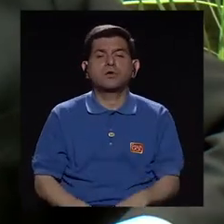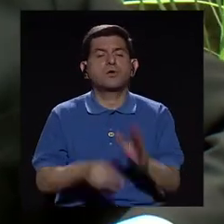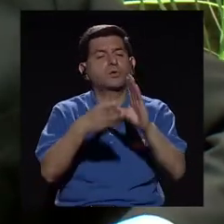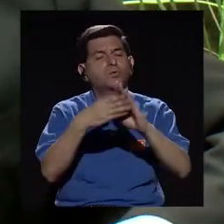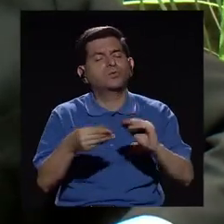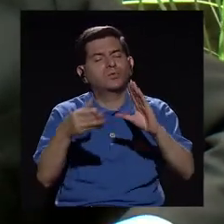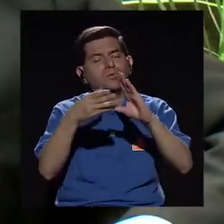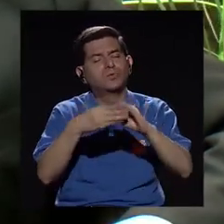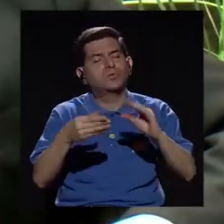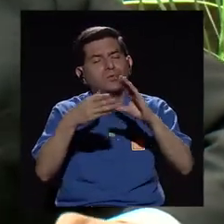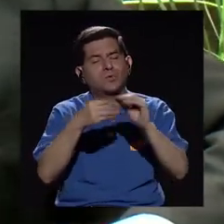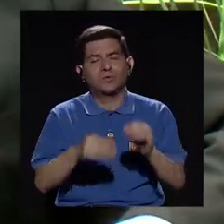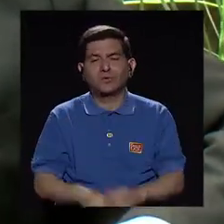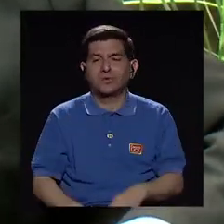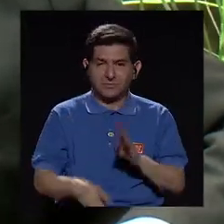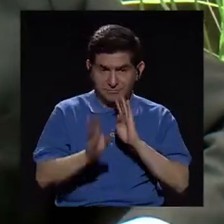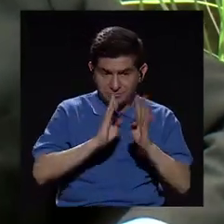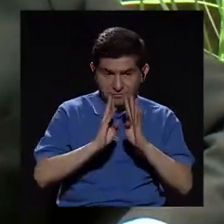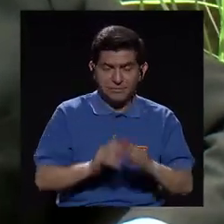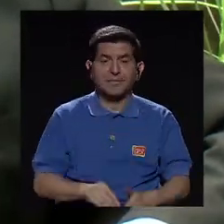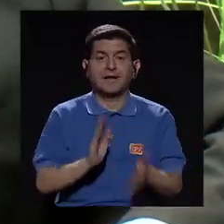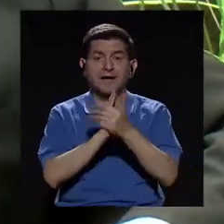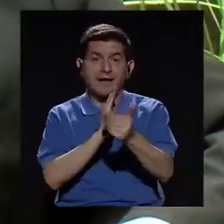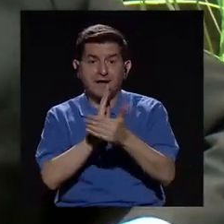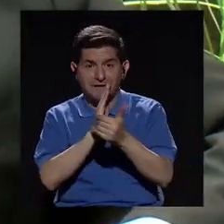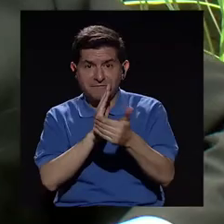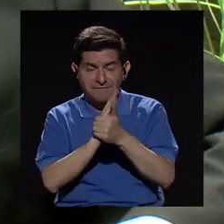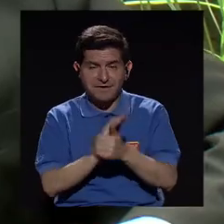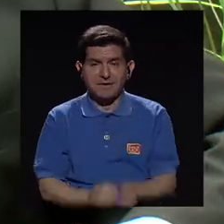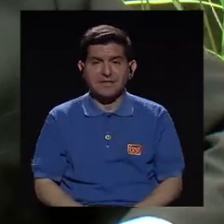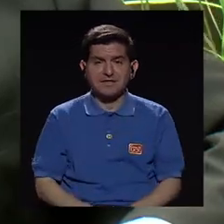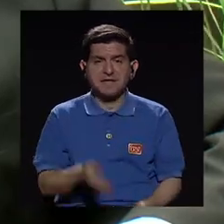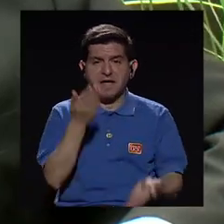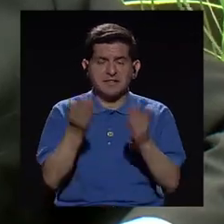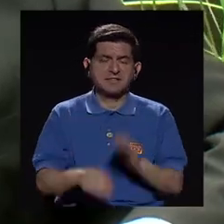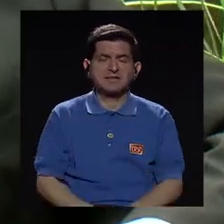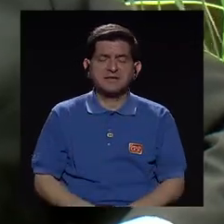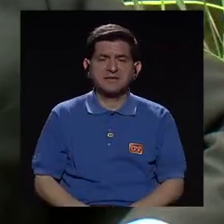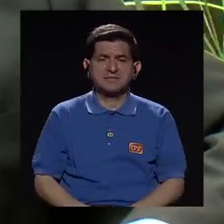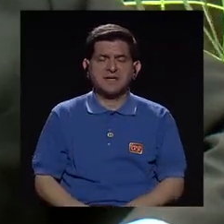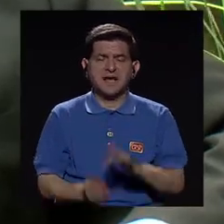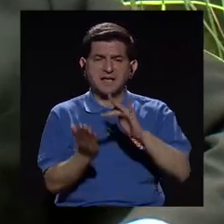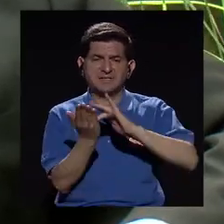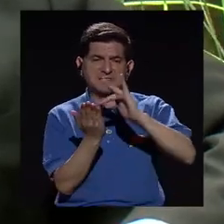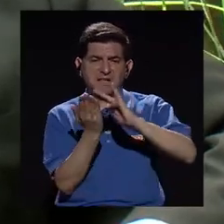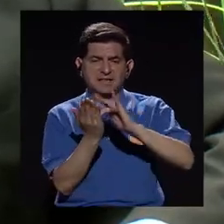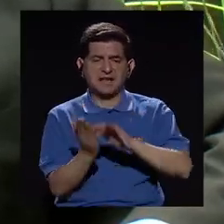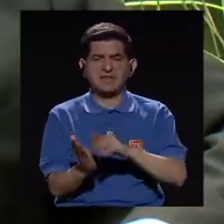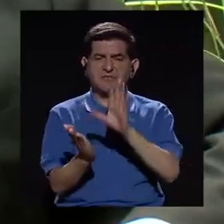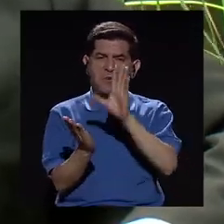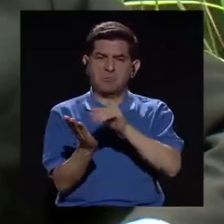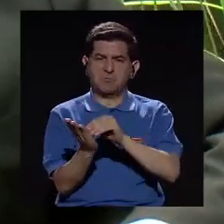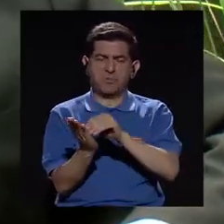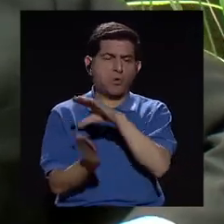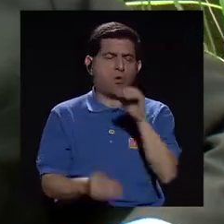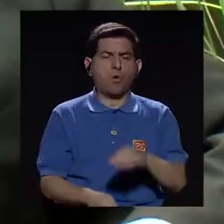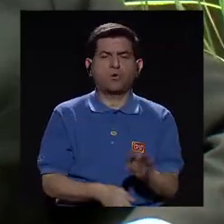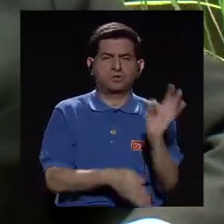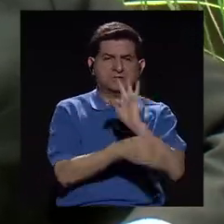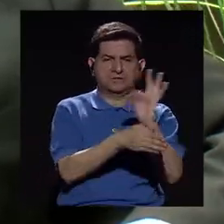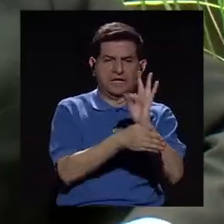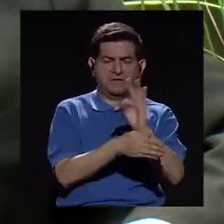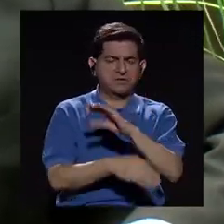cuentan cuentos, que tienen la capacidad de apagar un rato el teléfono celular, de apagar el